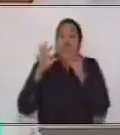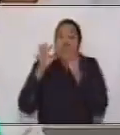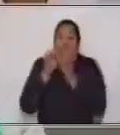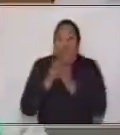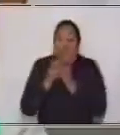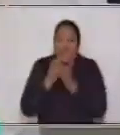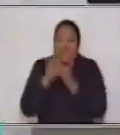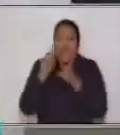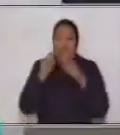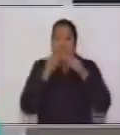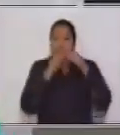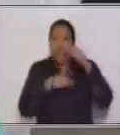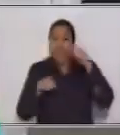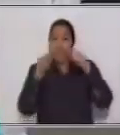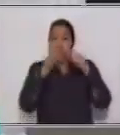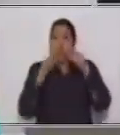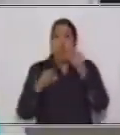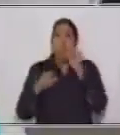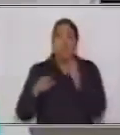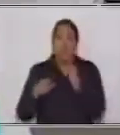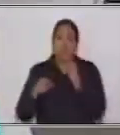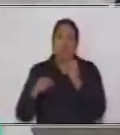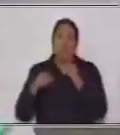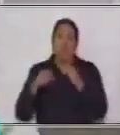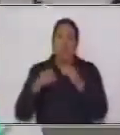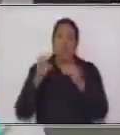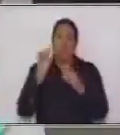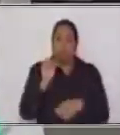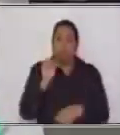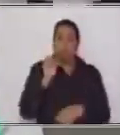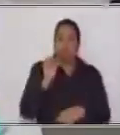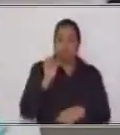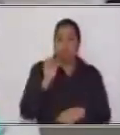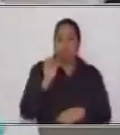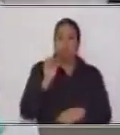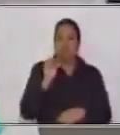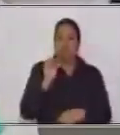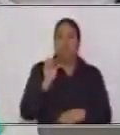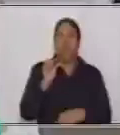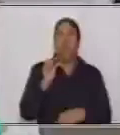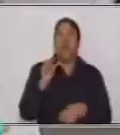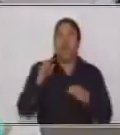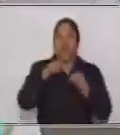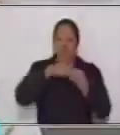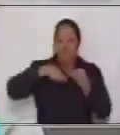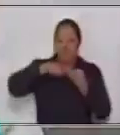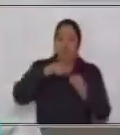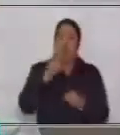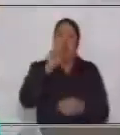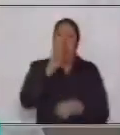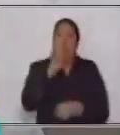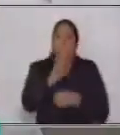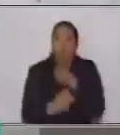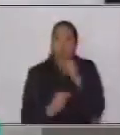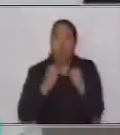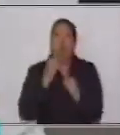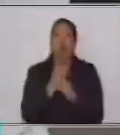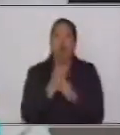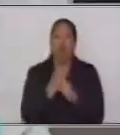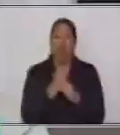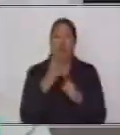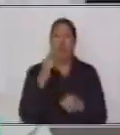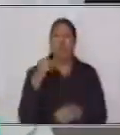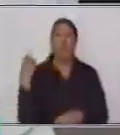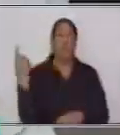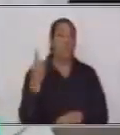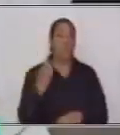El círculo del centro es el que representa el primer año de vida. Y es muy importante que